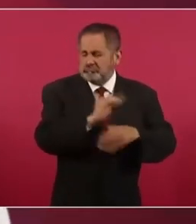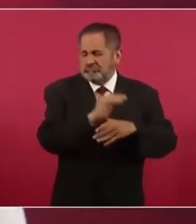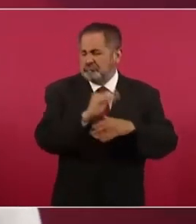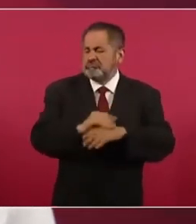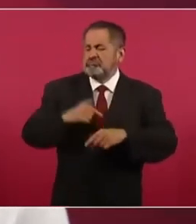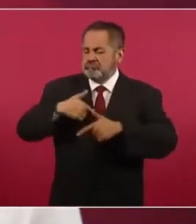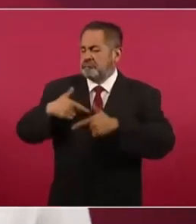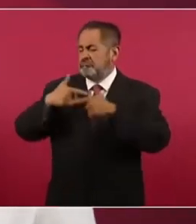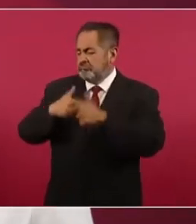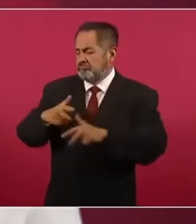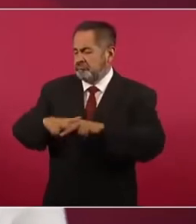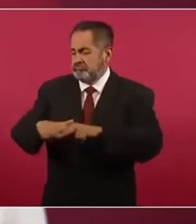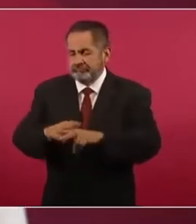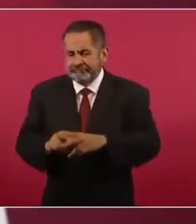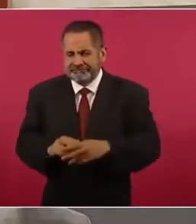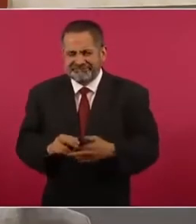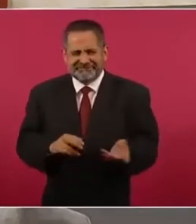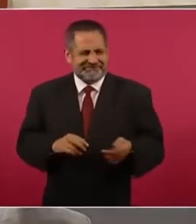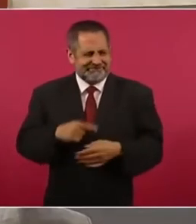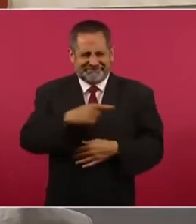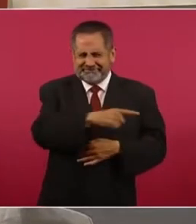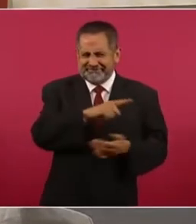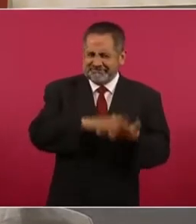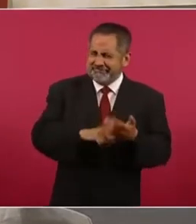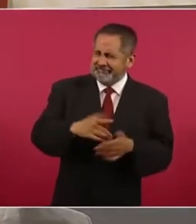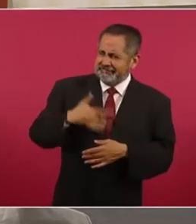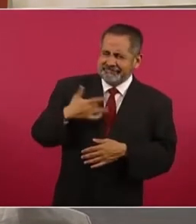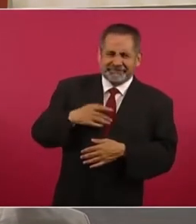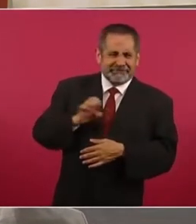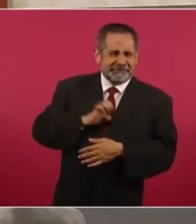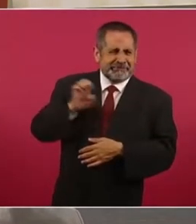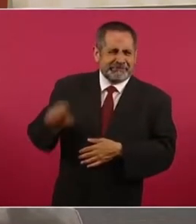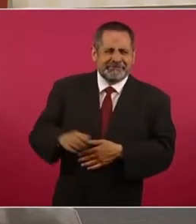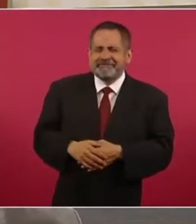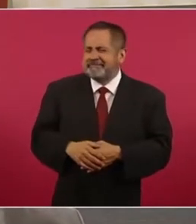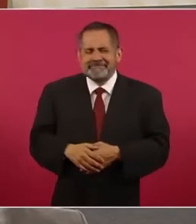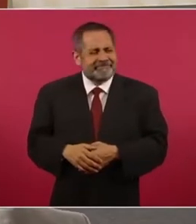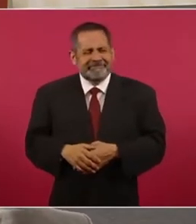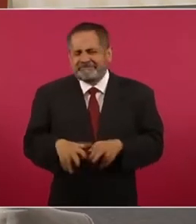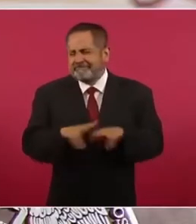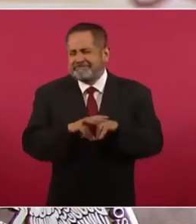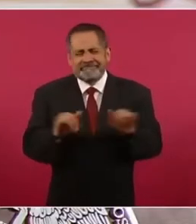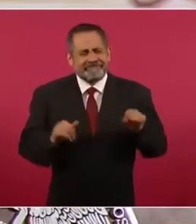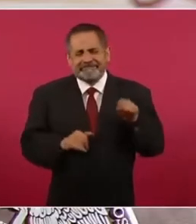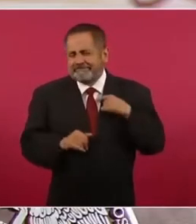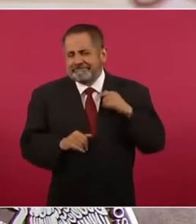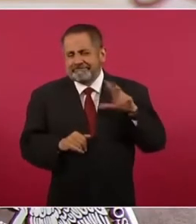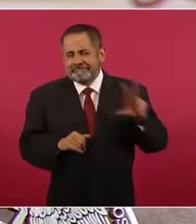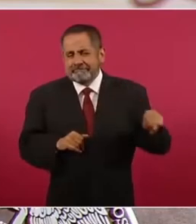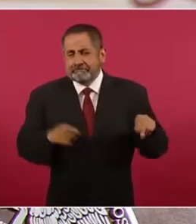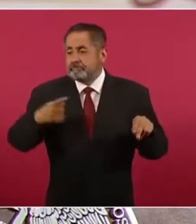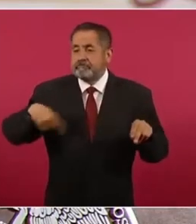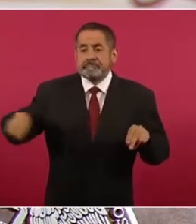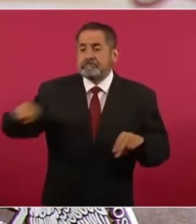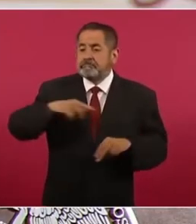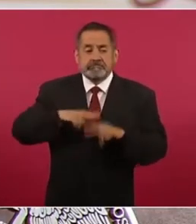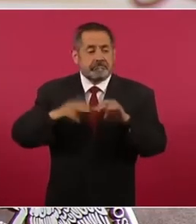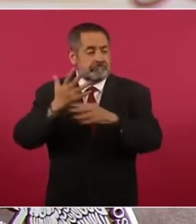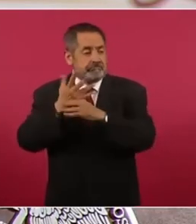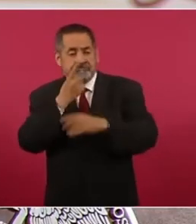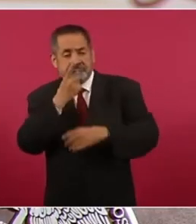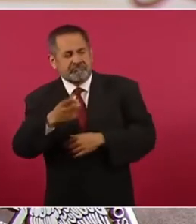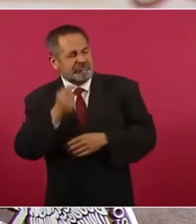Maya. De ese tamaño es su odio. Absolutamente nadie en el gobierno de México ha declarado tal cosa.